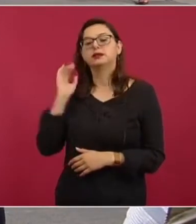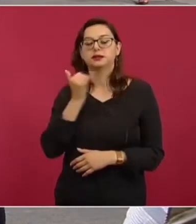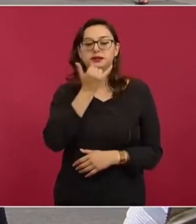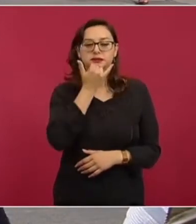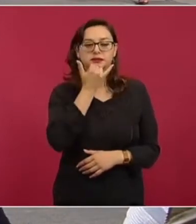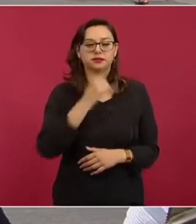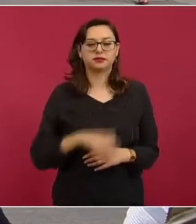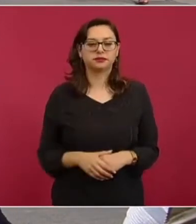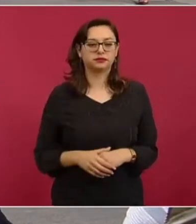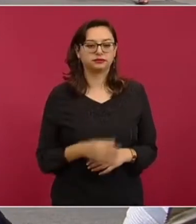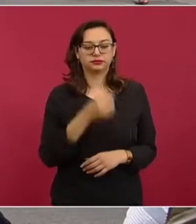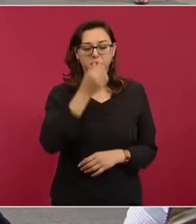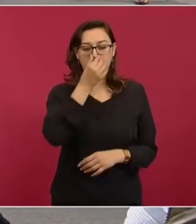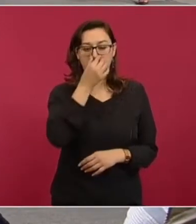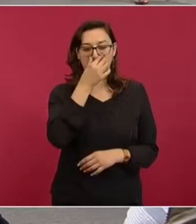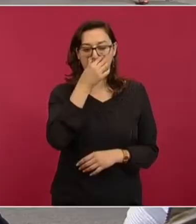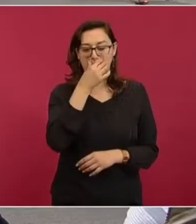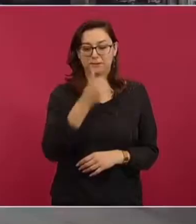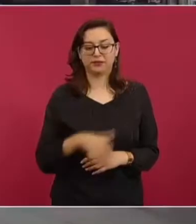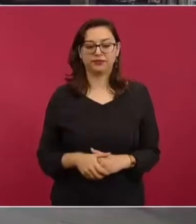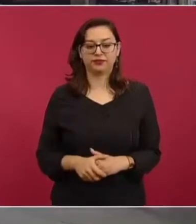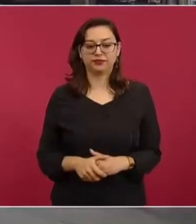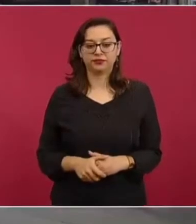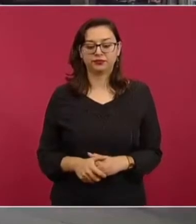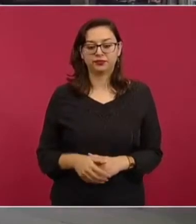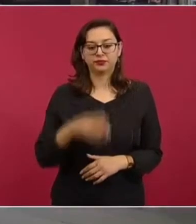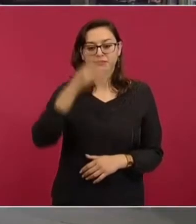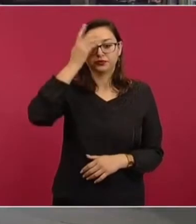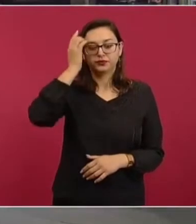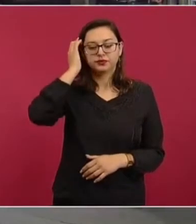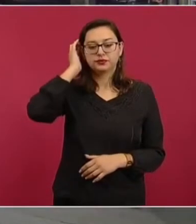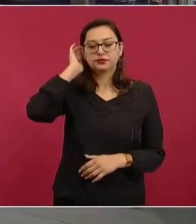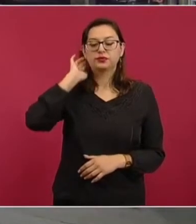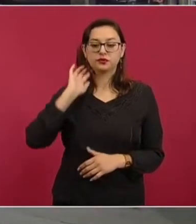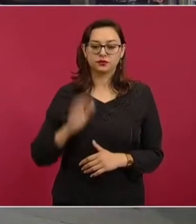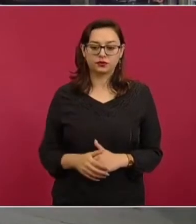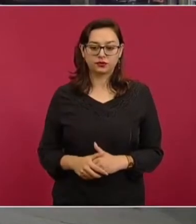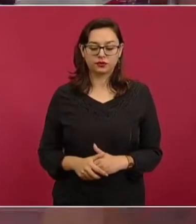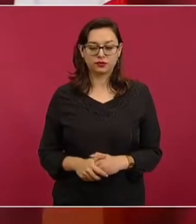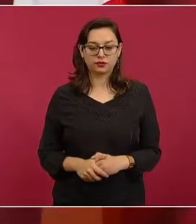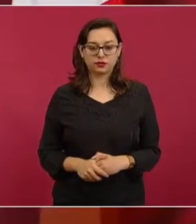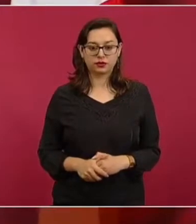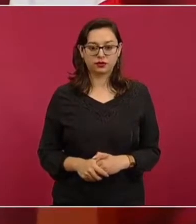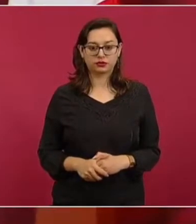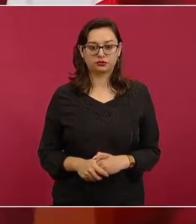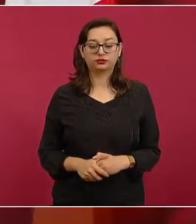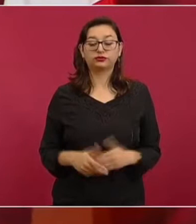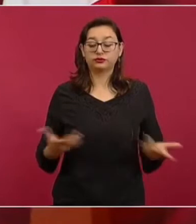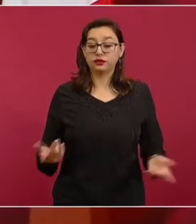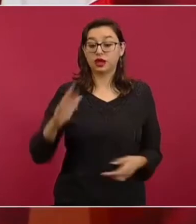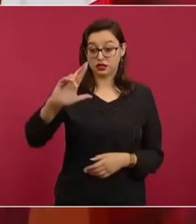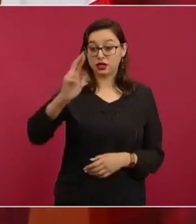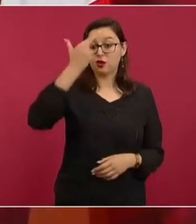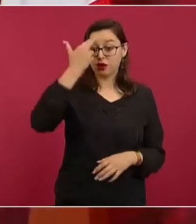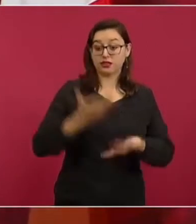no, otra, iba arriba y se definió el poner precios máximos y